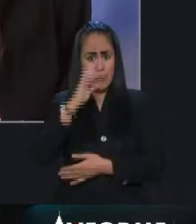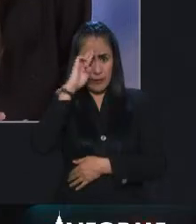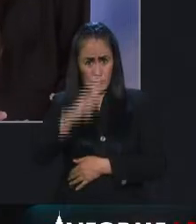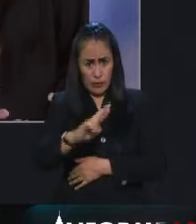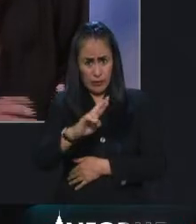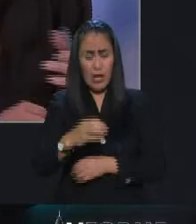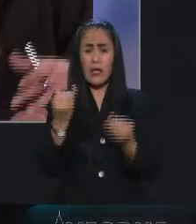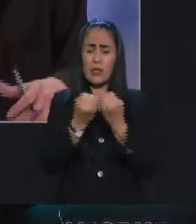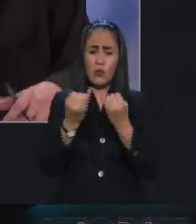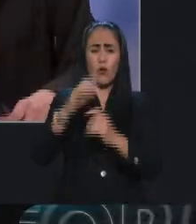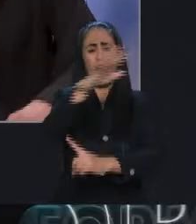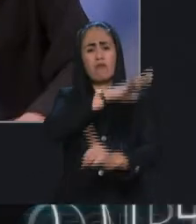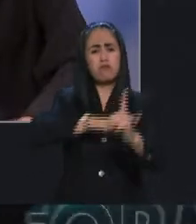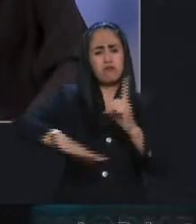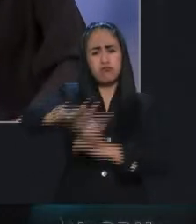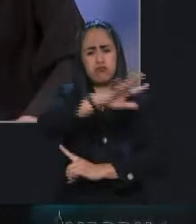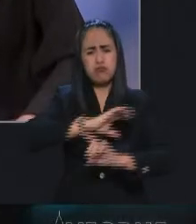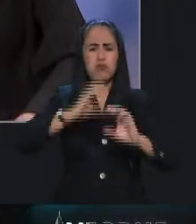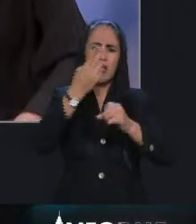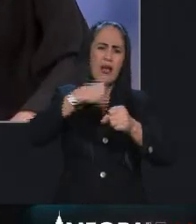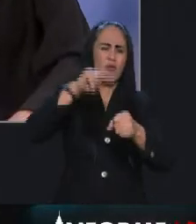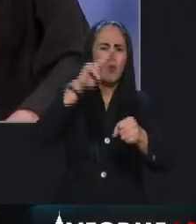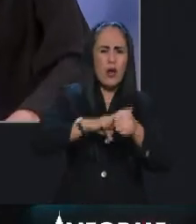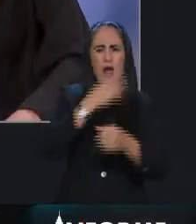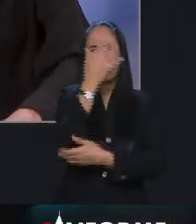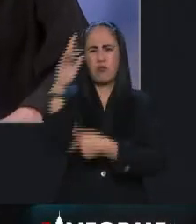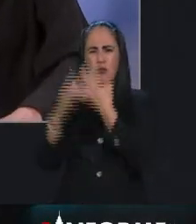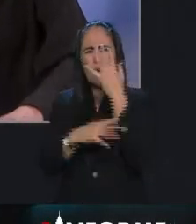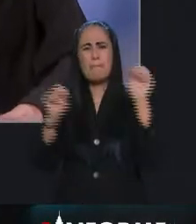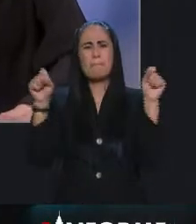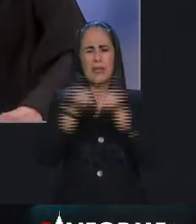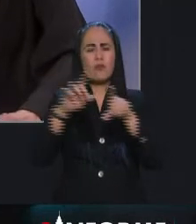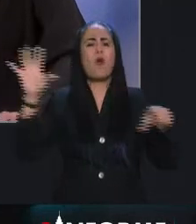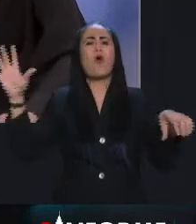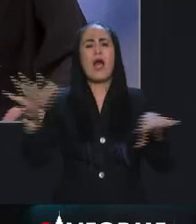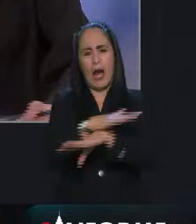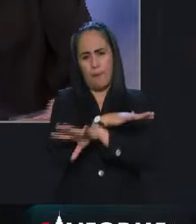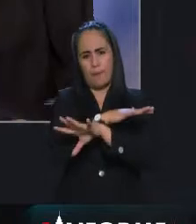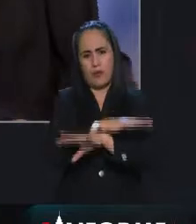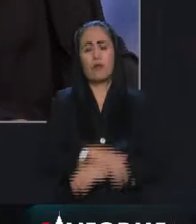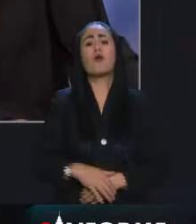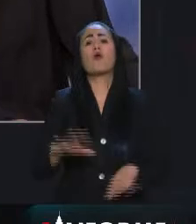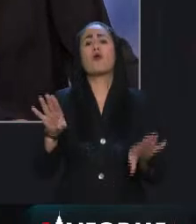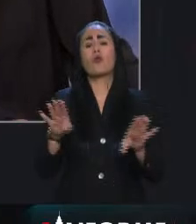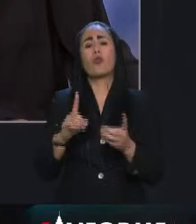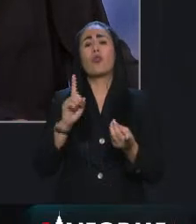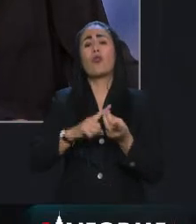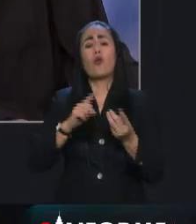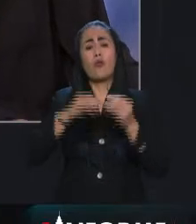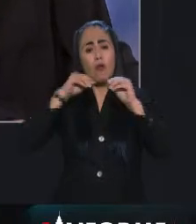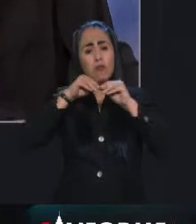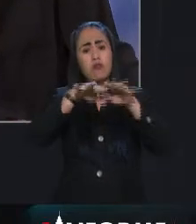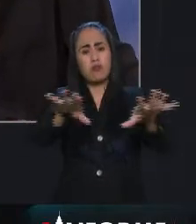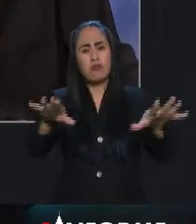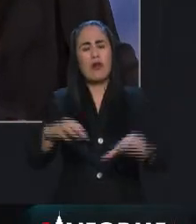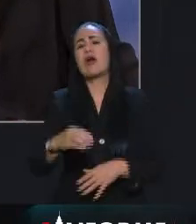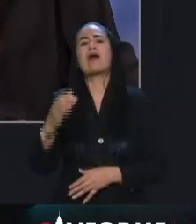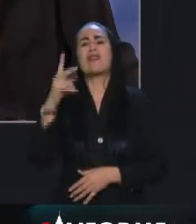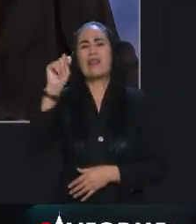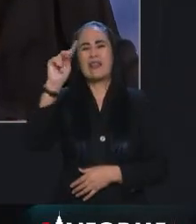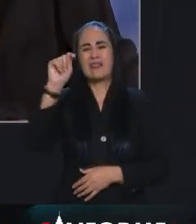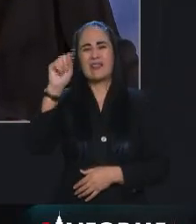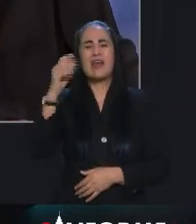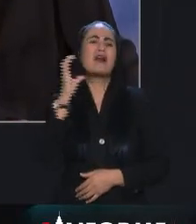el medio ambiente y la transición energética. La difusión será por el canal del Congreso, por medios digitales como las redes